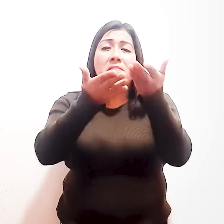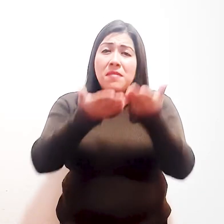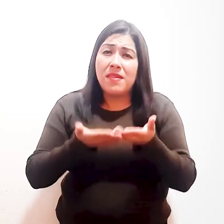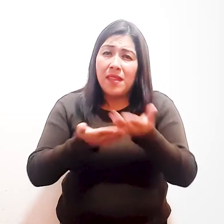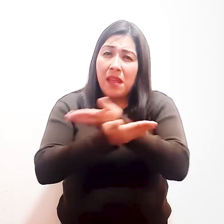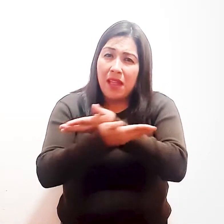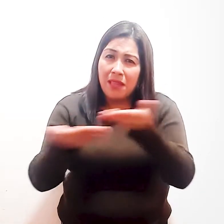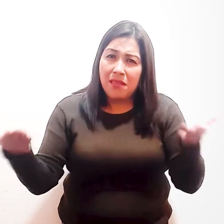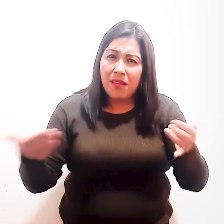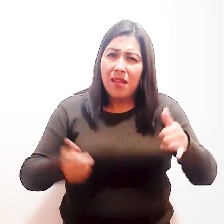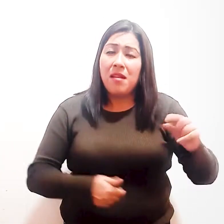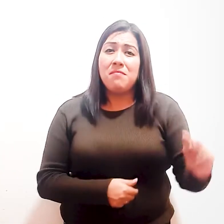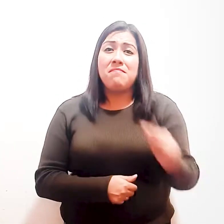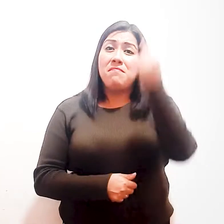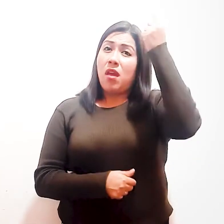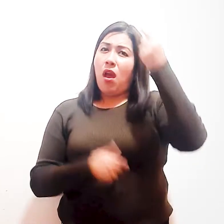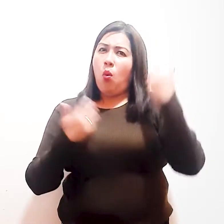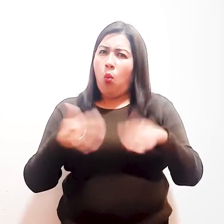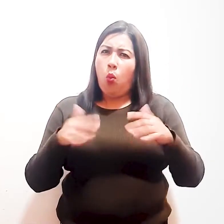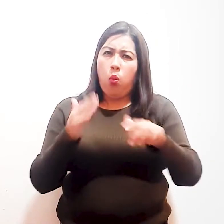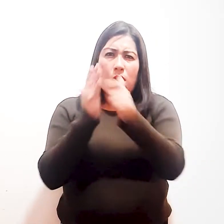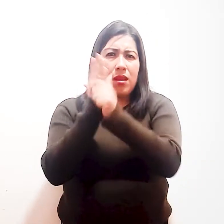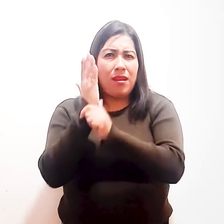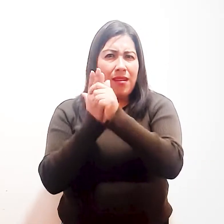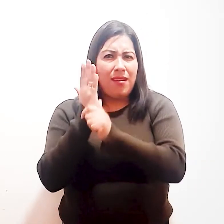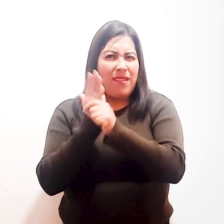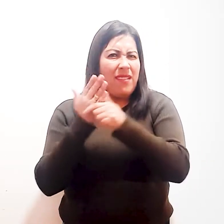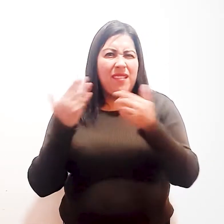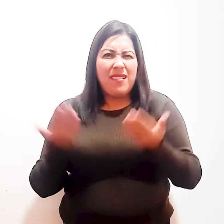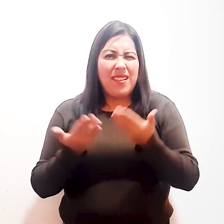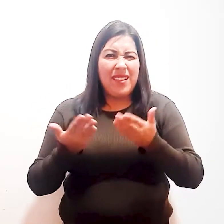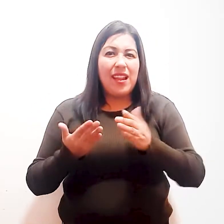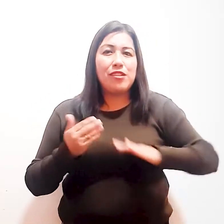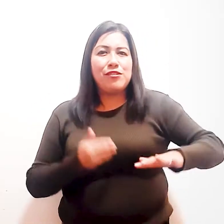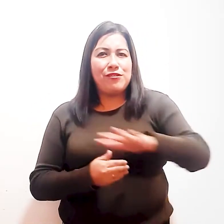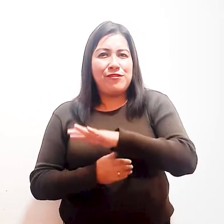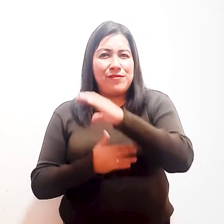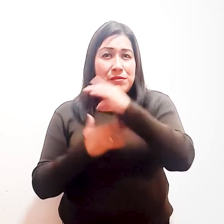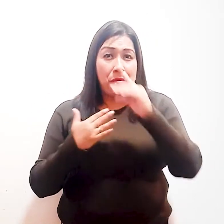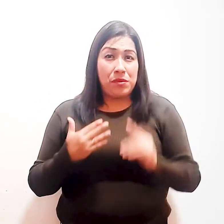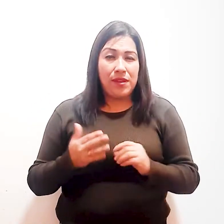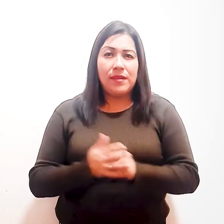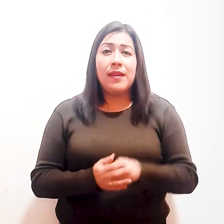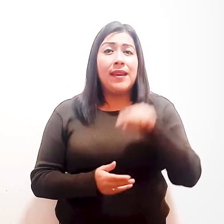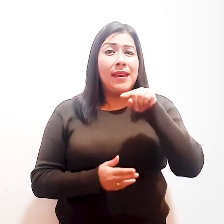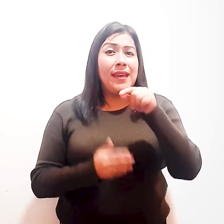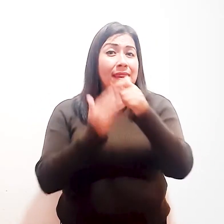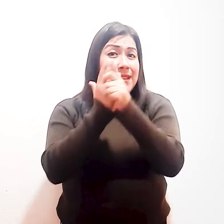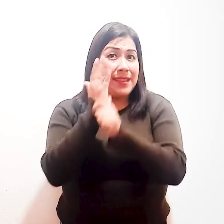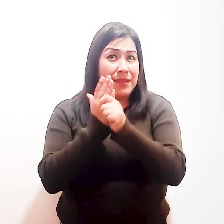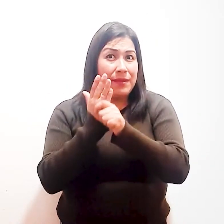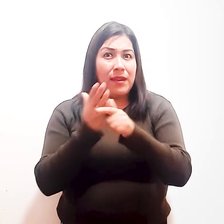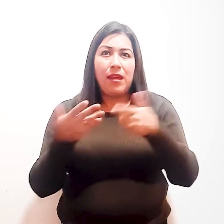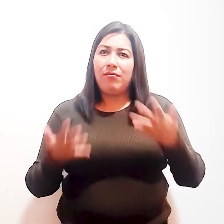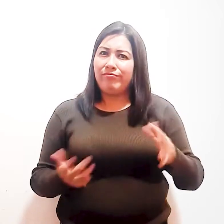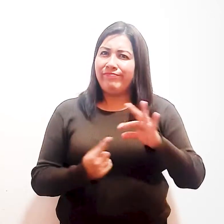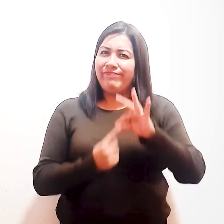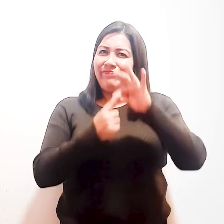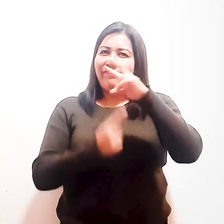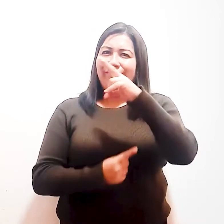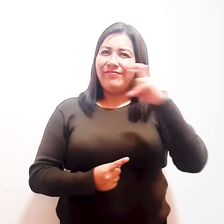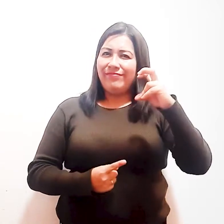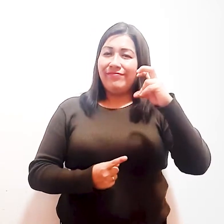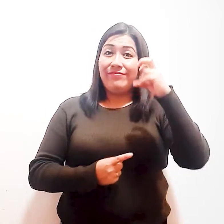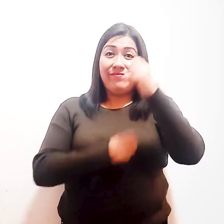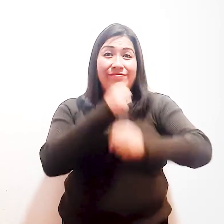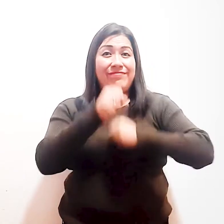Bienvenidas y bienvenidos al primer suplemento de la revista institucional Somos Conadis. En esta edición especial por fiestas patrias